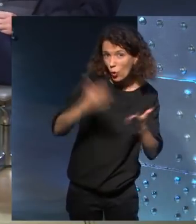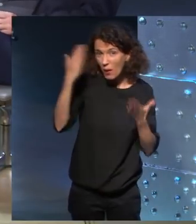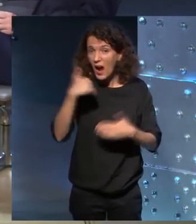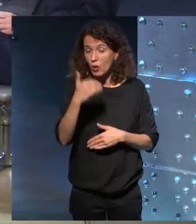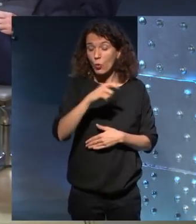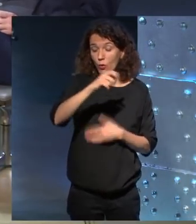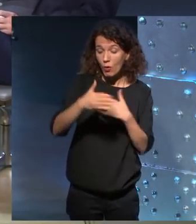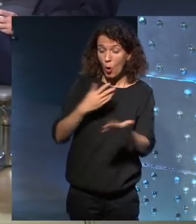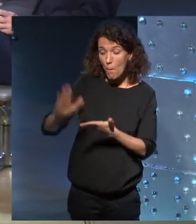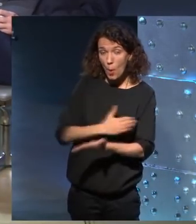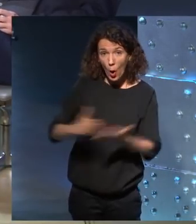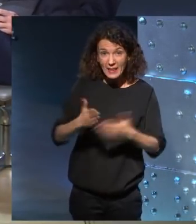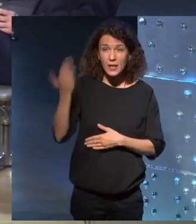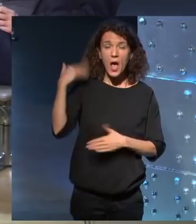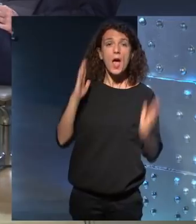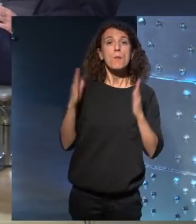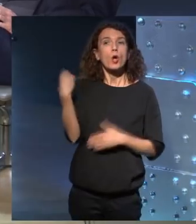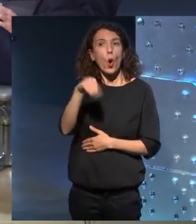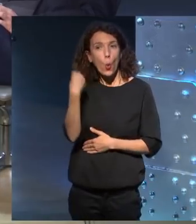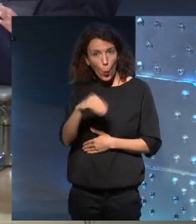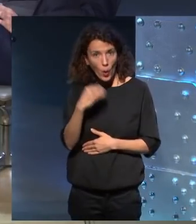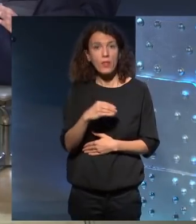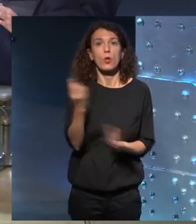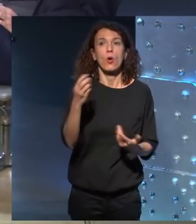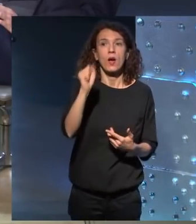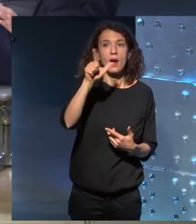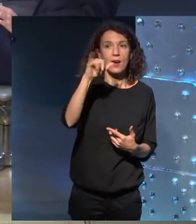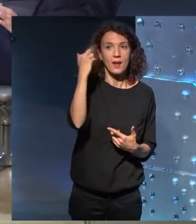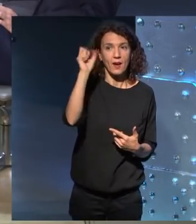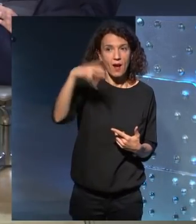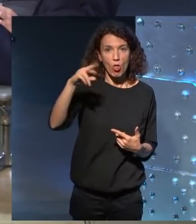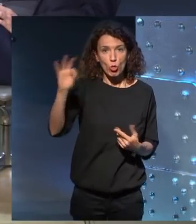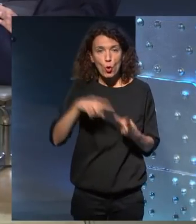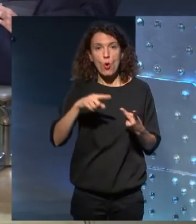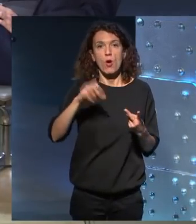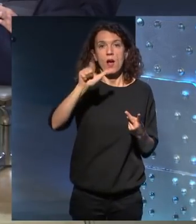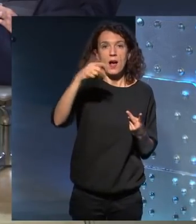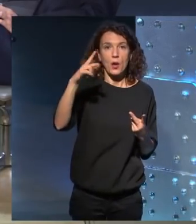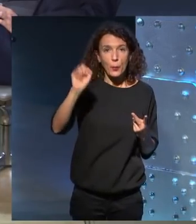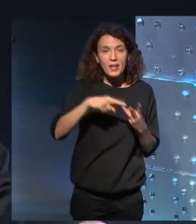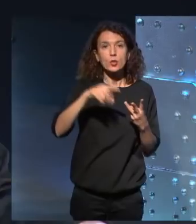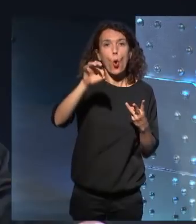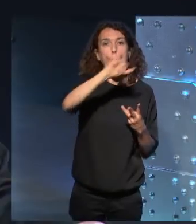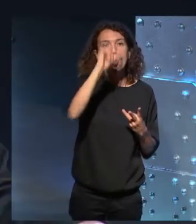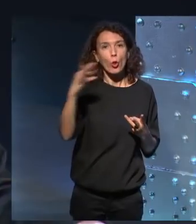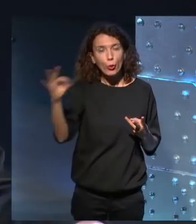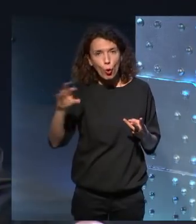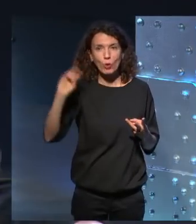A los poetas que conocí en mi juventud, Alejandra Pizarnica, Alberto Girly, Olga Orozco,